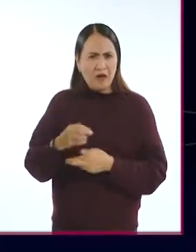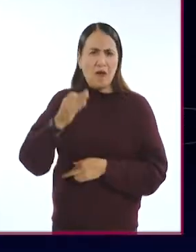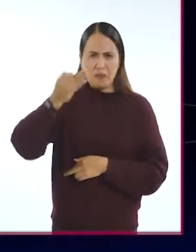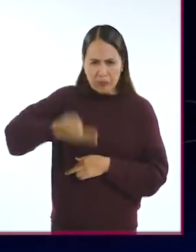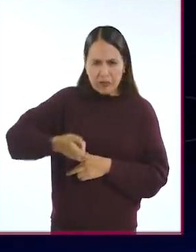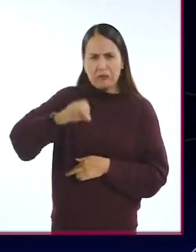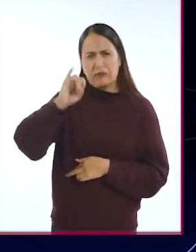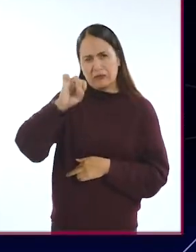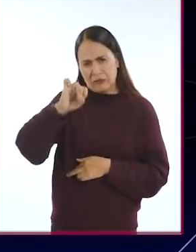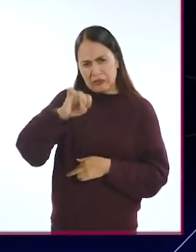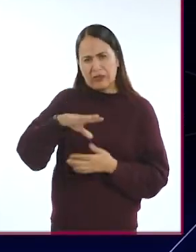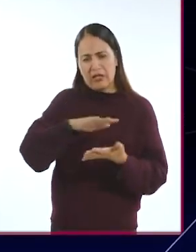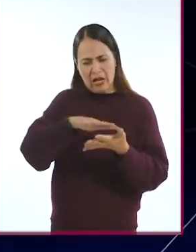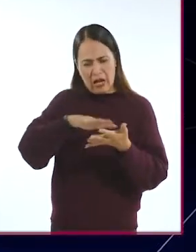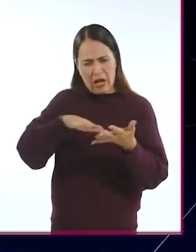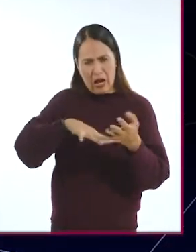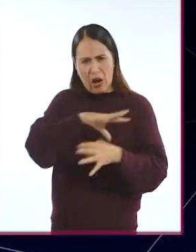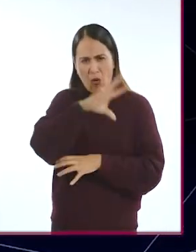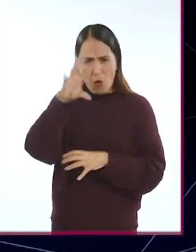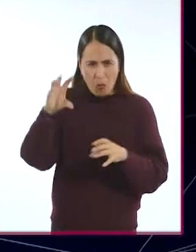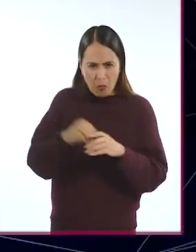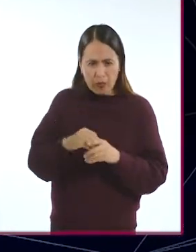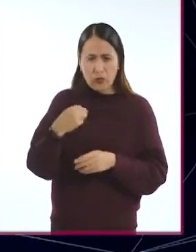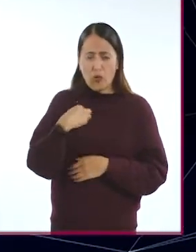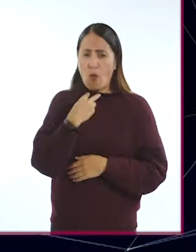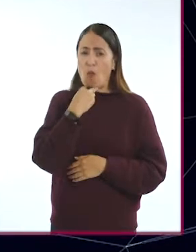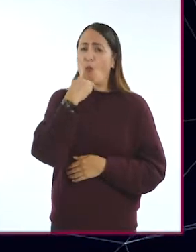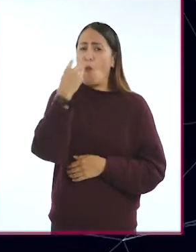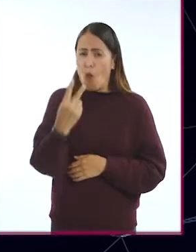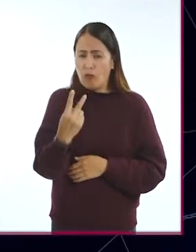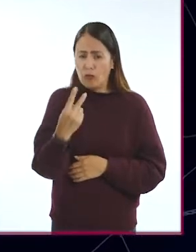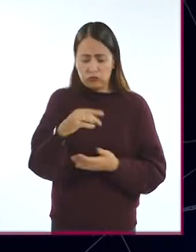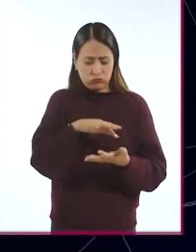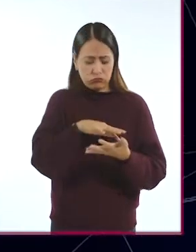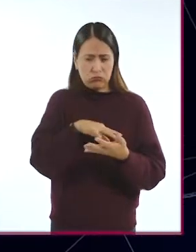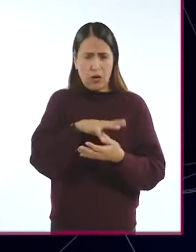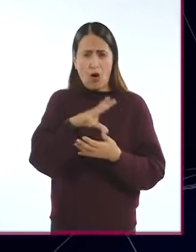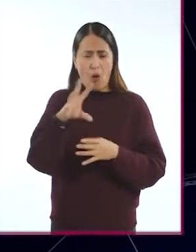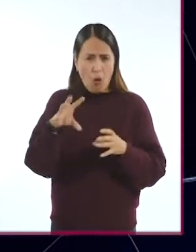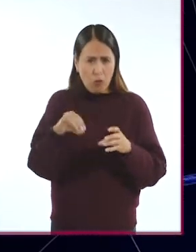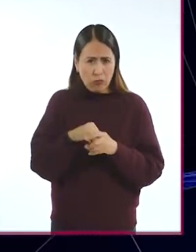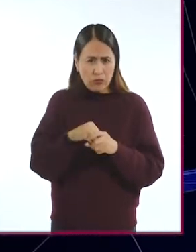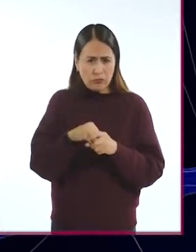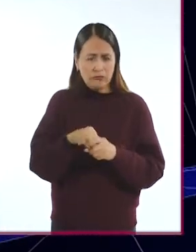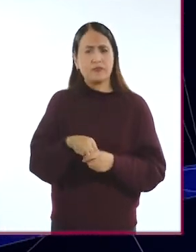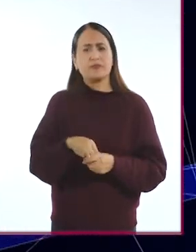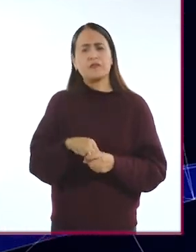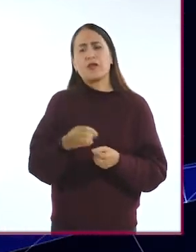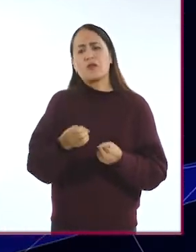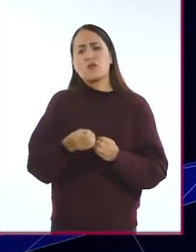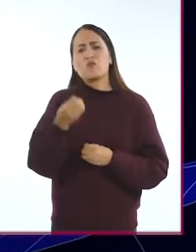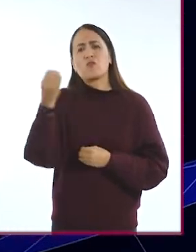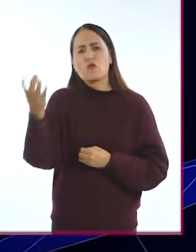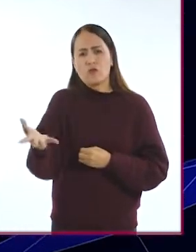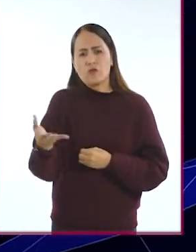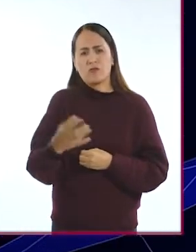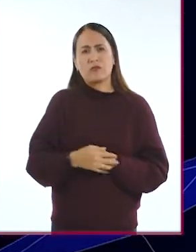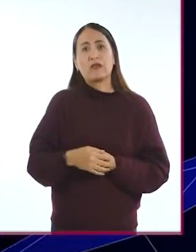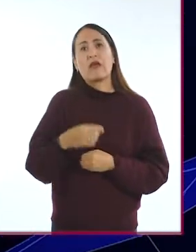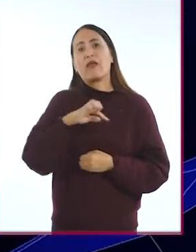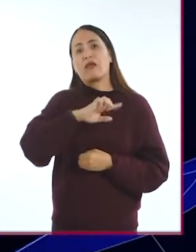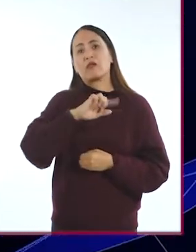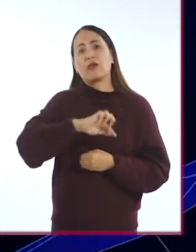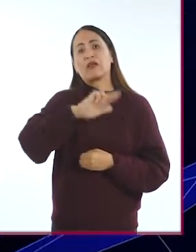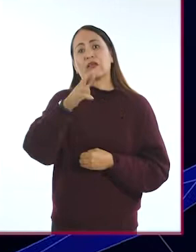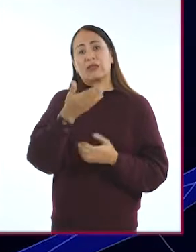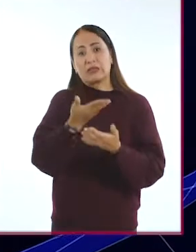acepto, te mando el texto completo, lo grabo, lo envío. Y también está otra ayuda también la cuestión de no ir a tener que